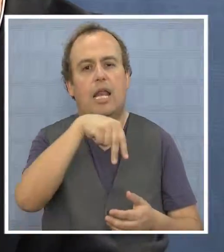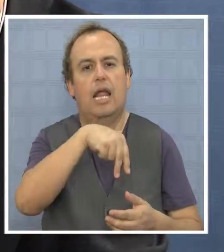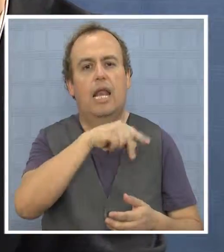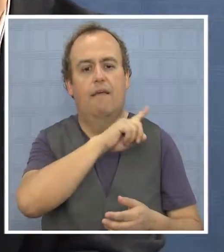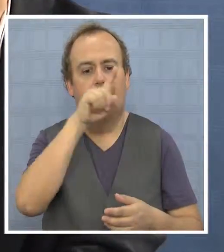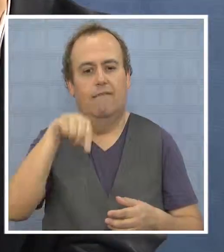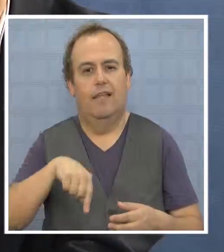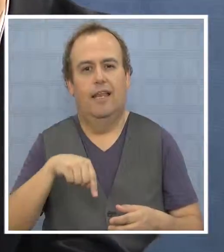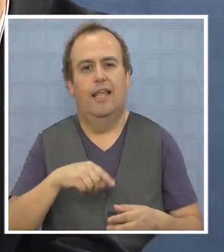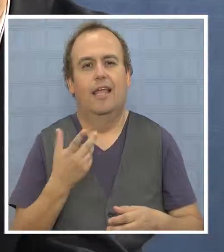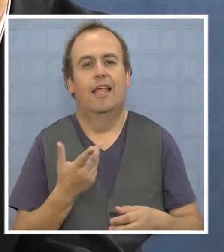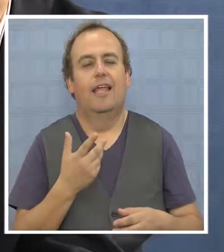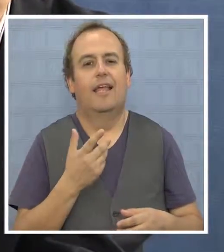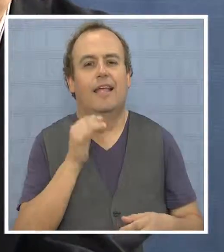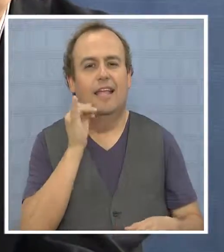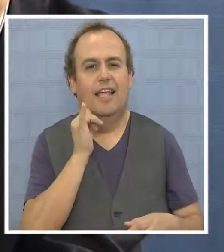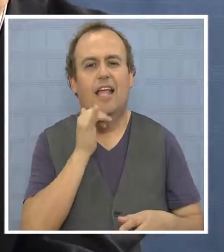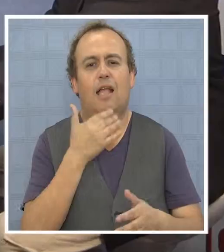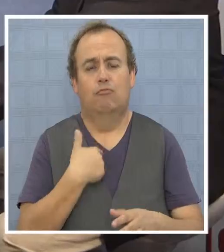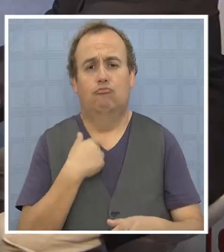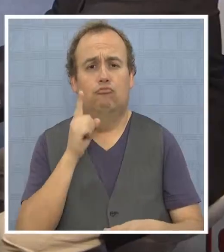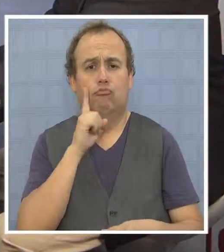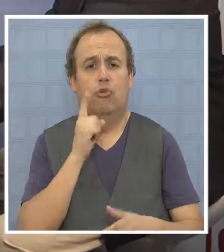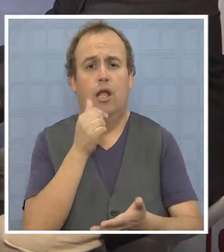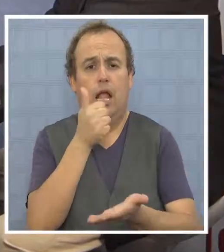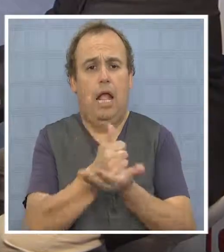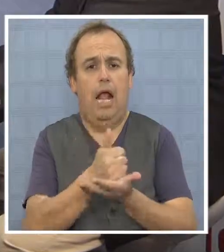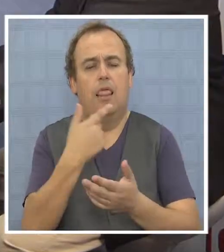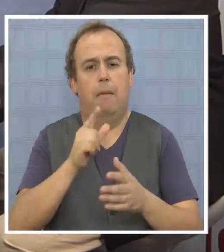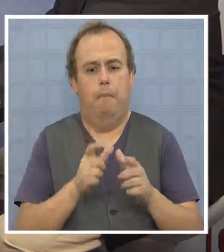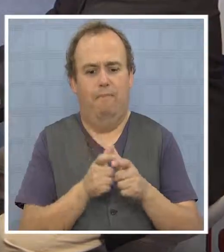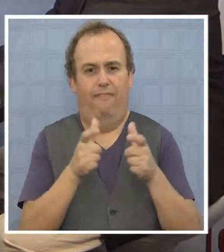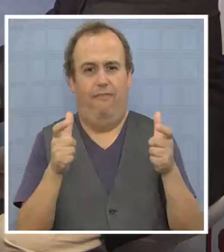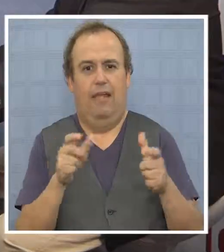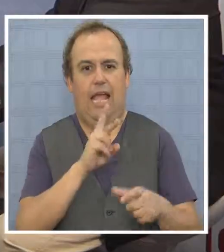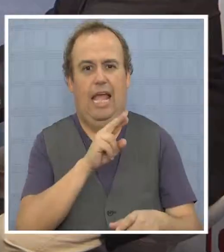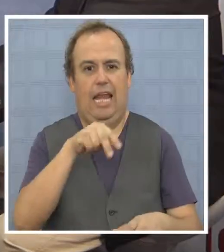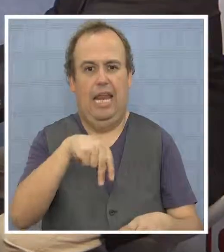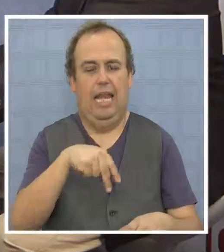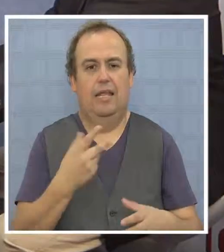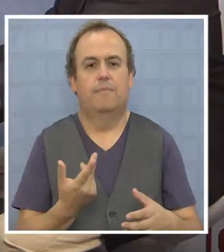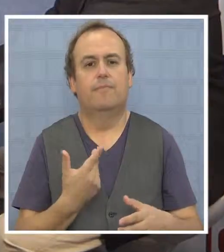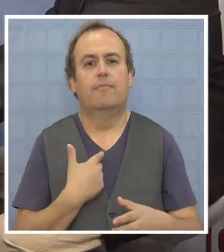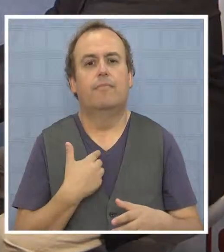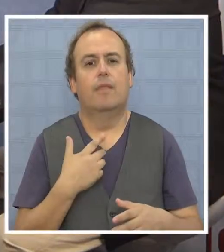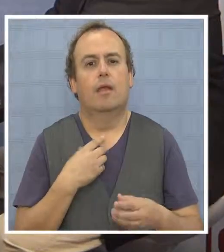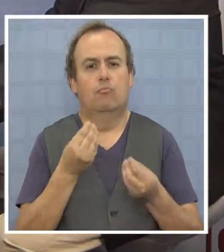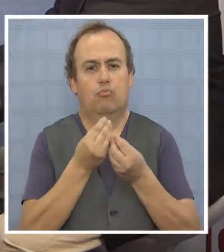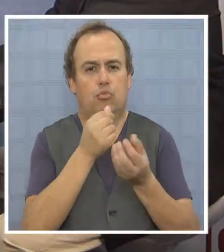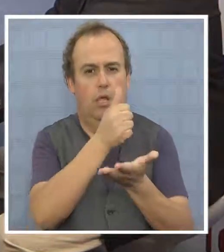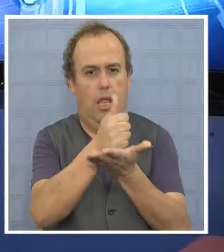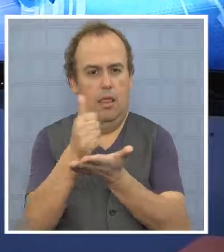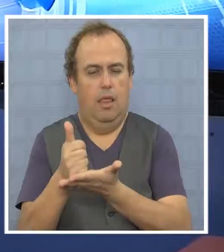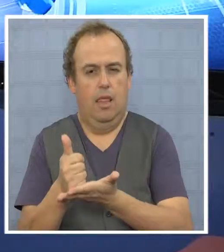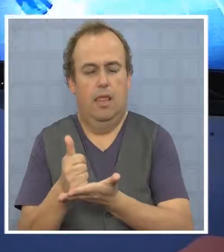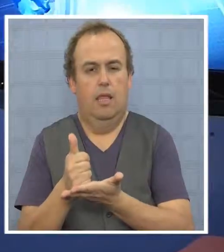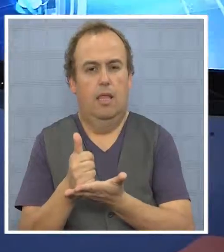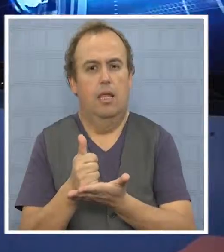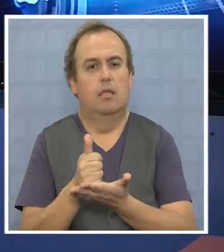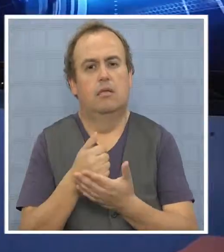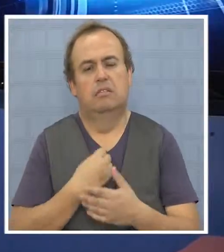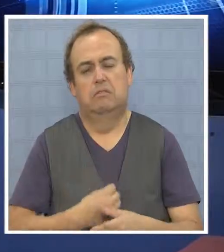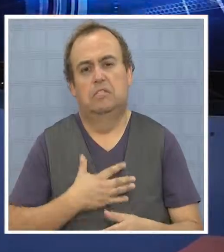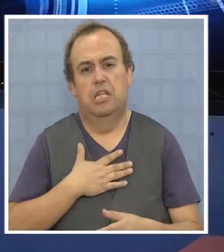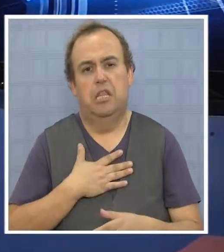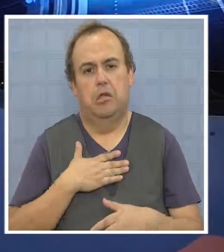mano de Renovación Nacional aquí en la región. Nosotros tenemos varios alcaldes. Somos el partido más grande a nivel municipal. Tenemos que defender varias alcaldías